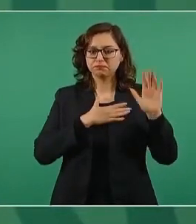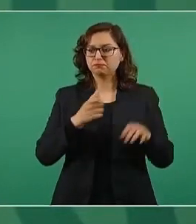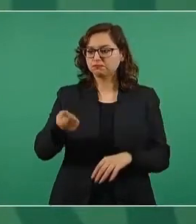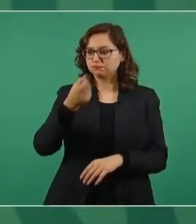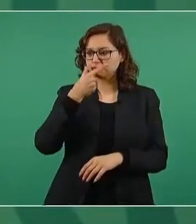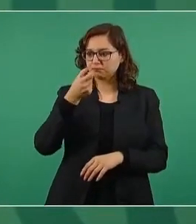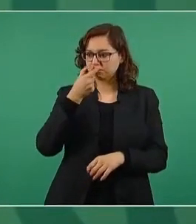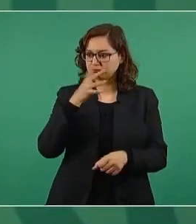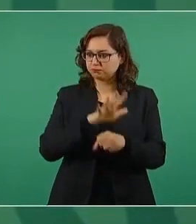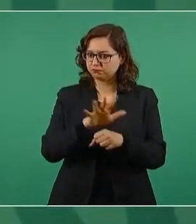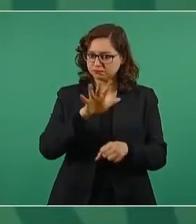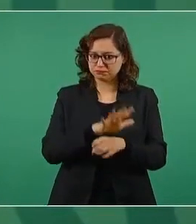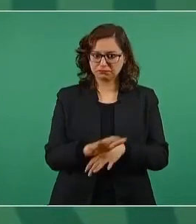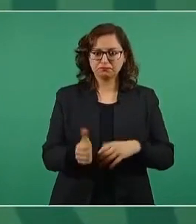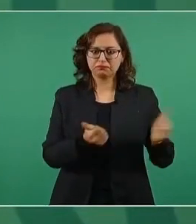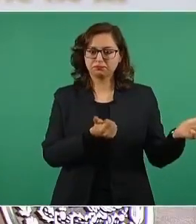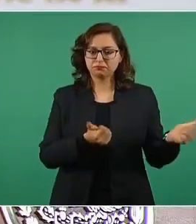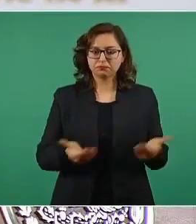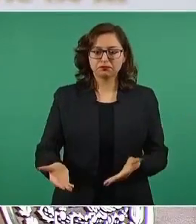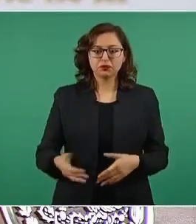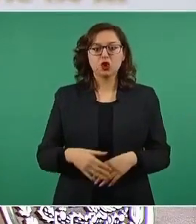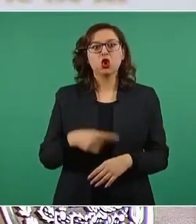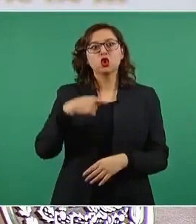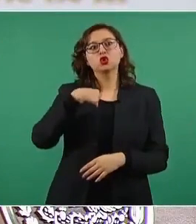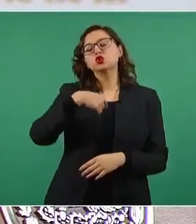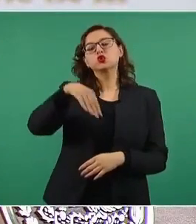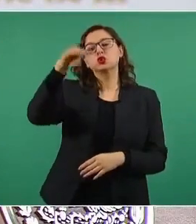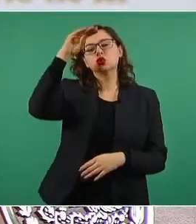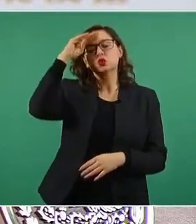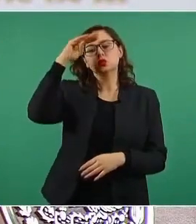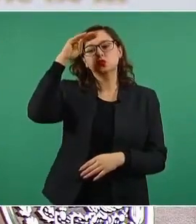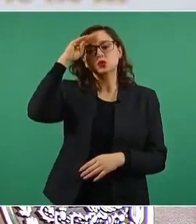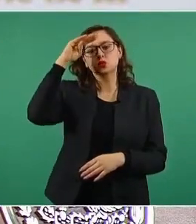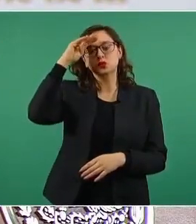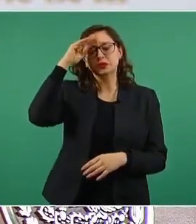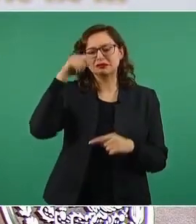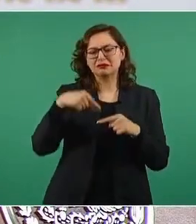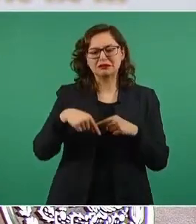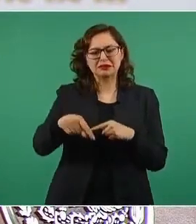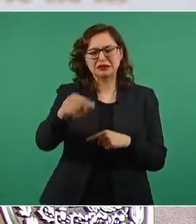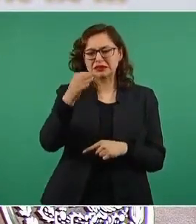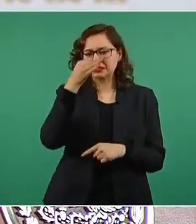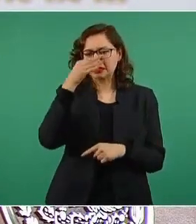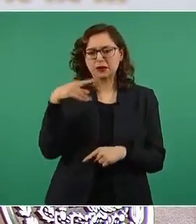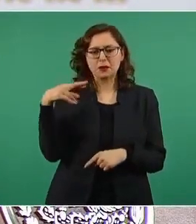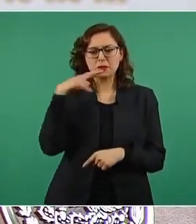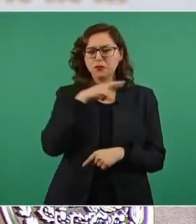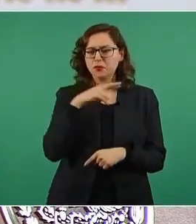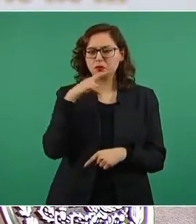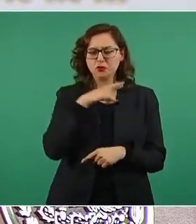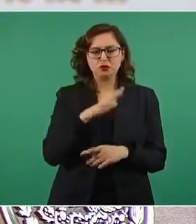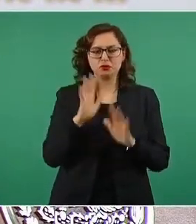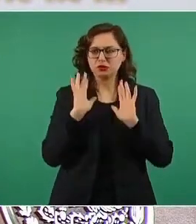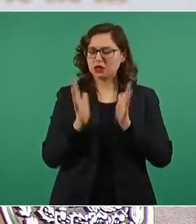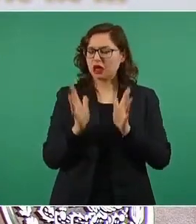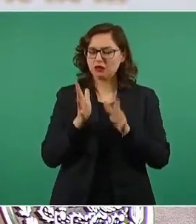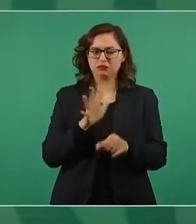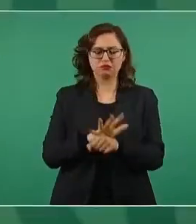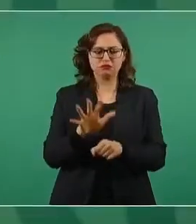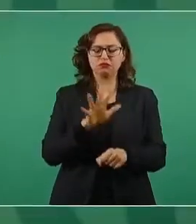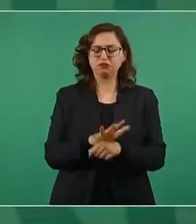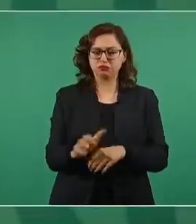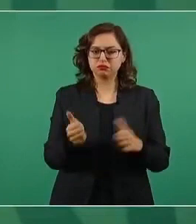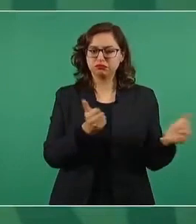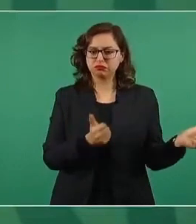Yo pienso que muy pronto lo vamos a resolver. Ya